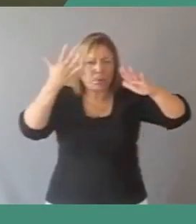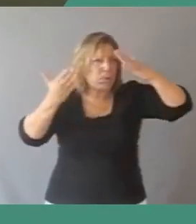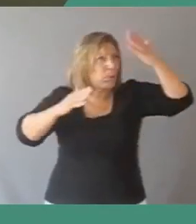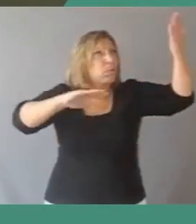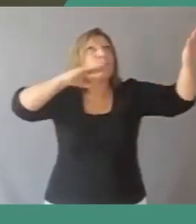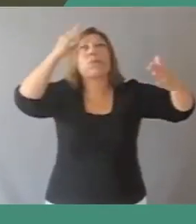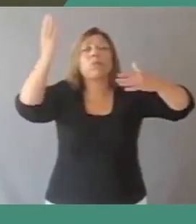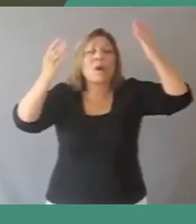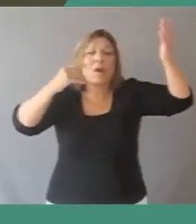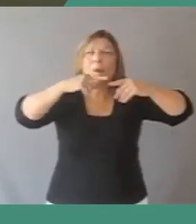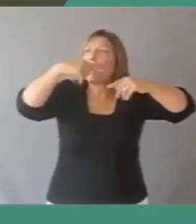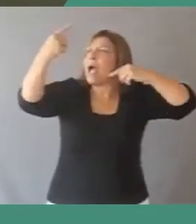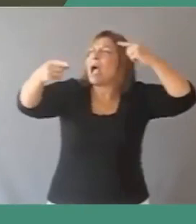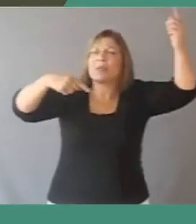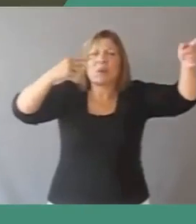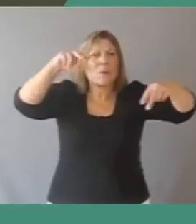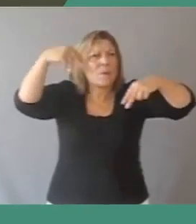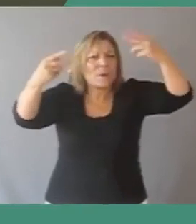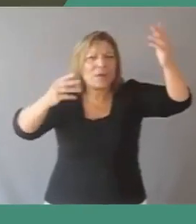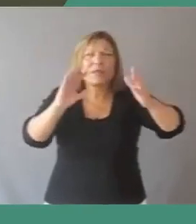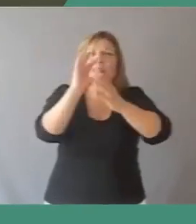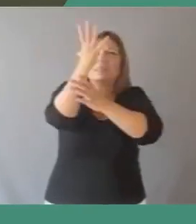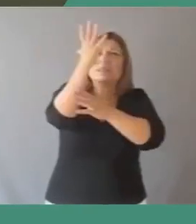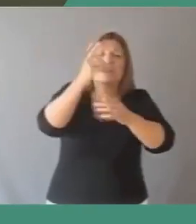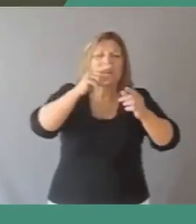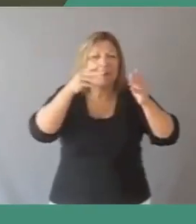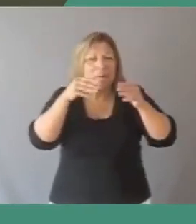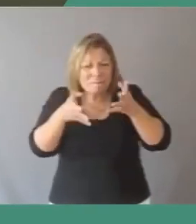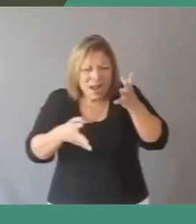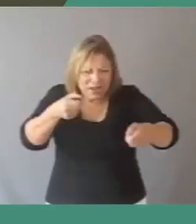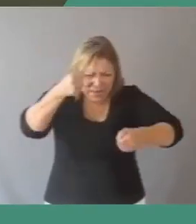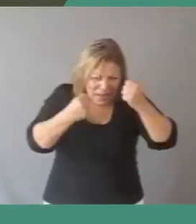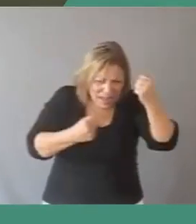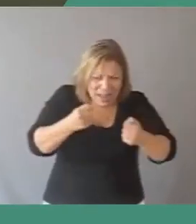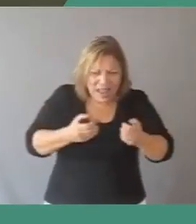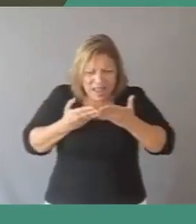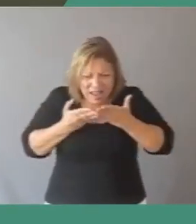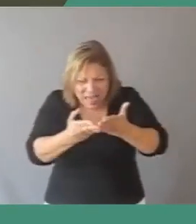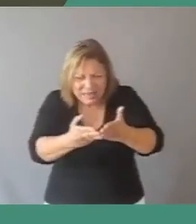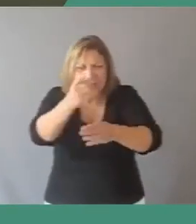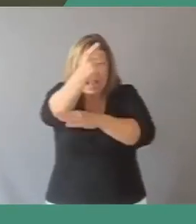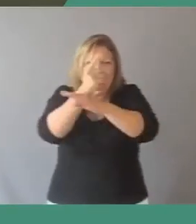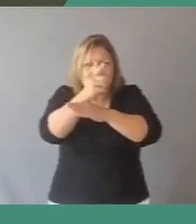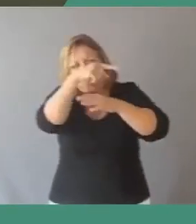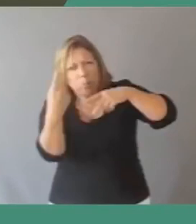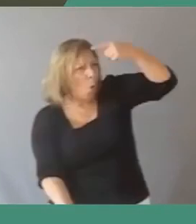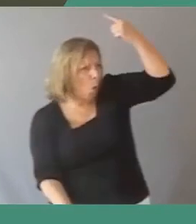Lanzó por el aire, a cuadras y cuadras de distancia, chimeneas, máquinas, cañones, lanchas, todo.